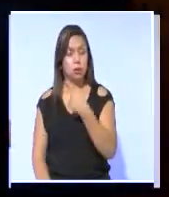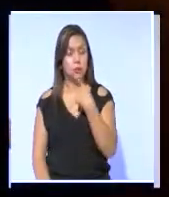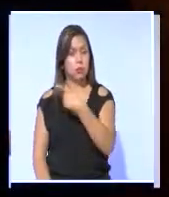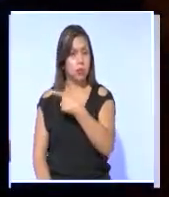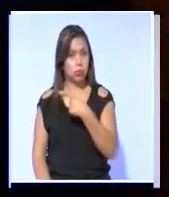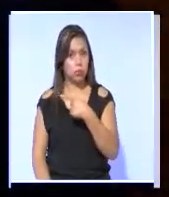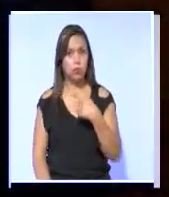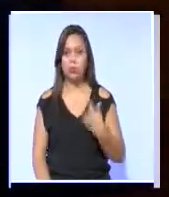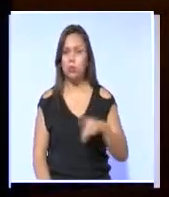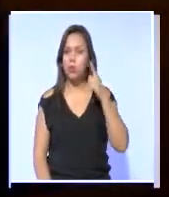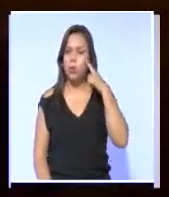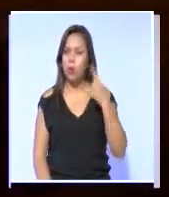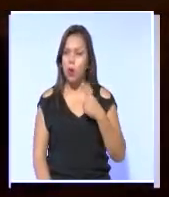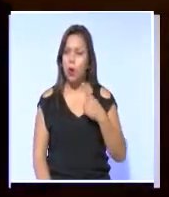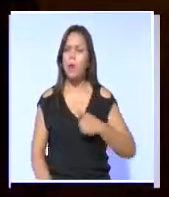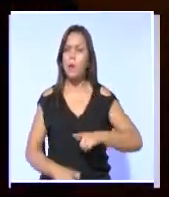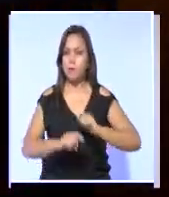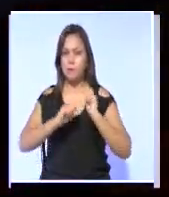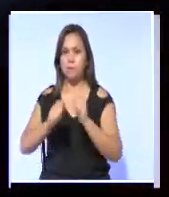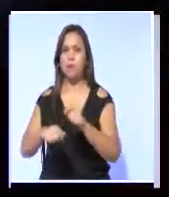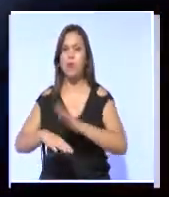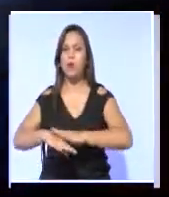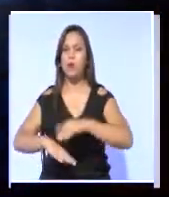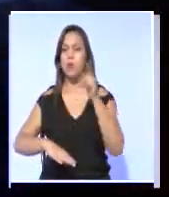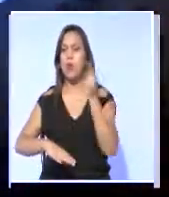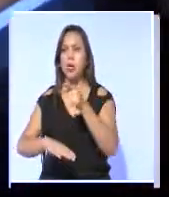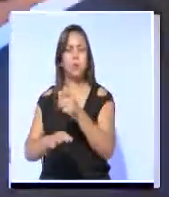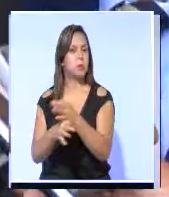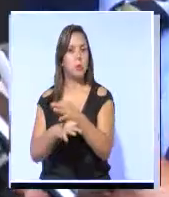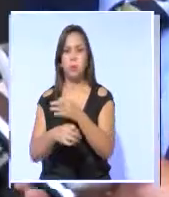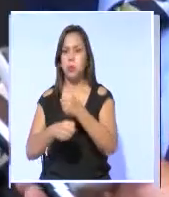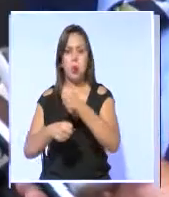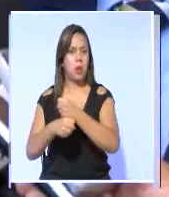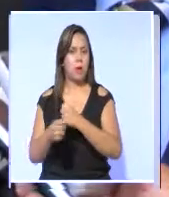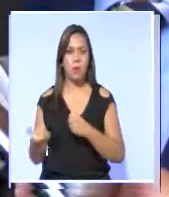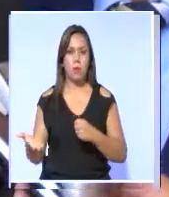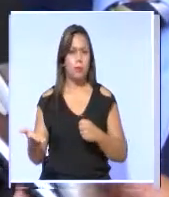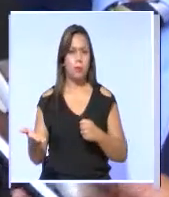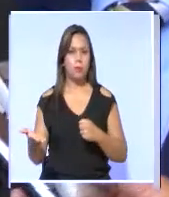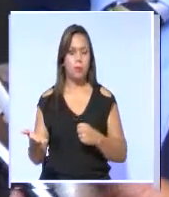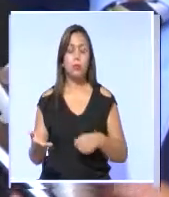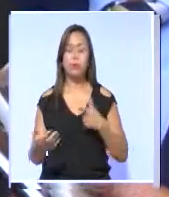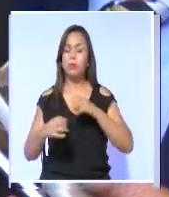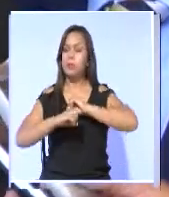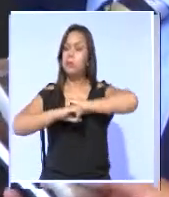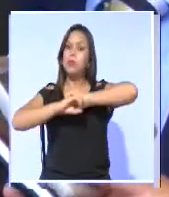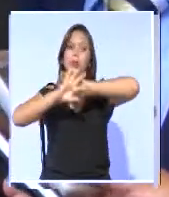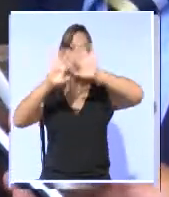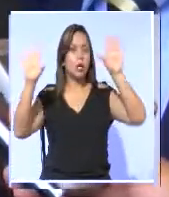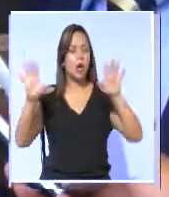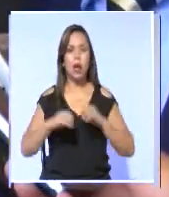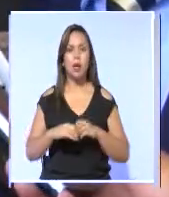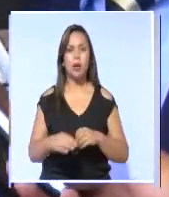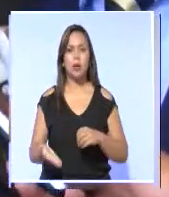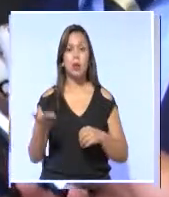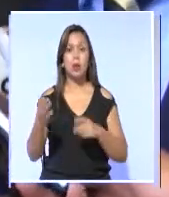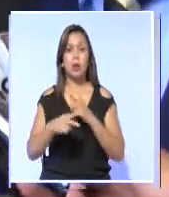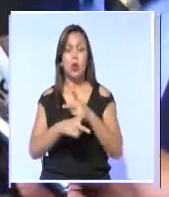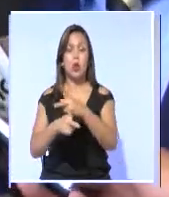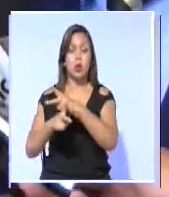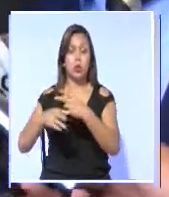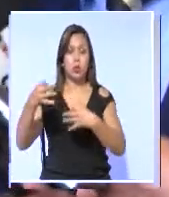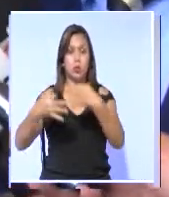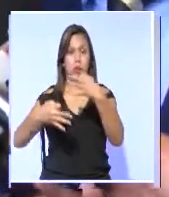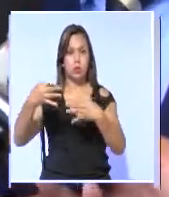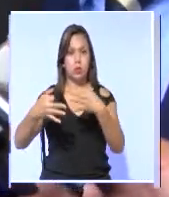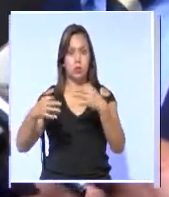tener las pruebas necesarias para demostrar el incumplimiento de funciones. En donde se ve de manera clara la injerencia desde el Consejo de la Judicatura